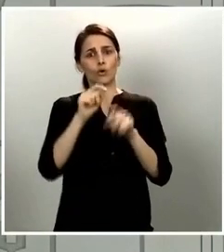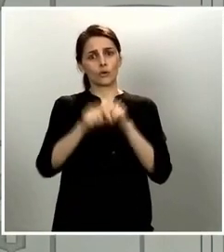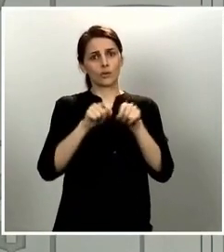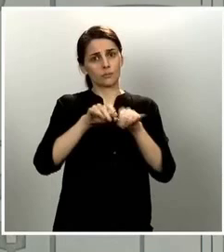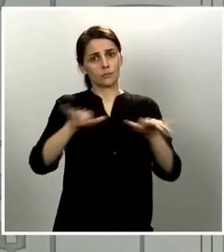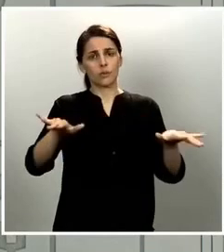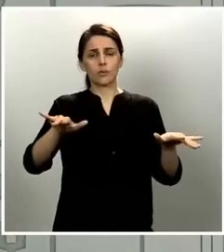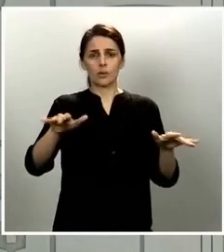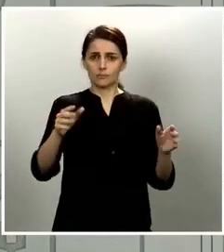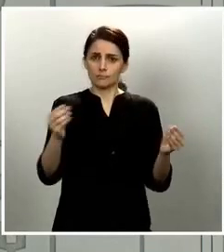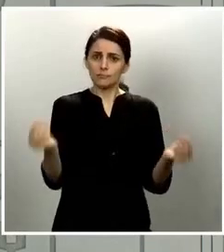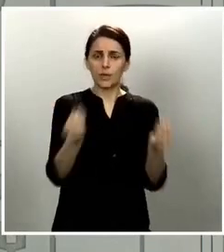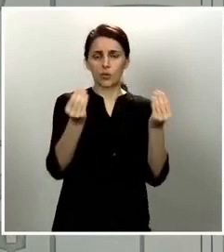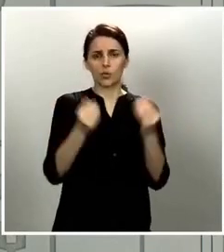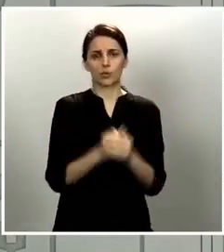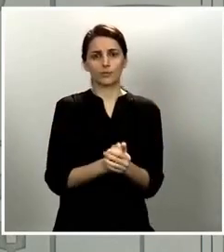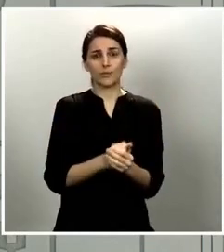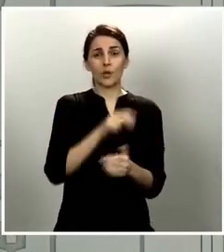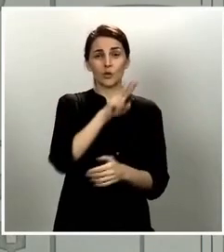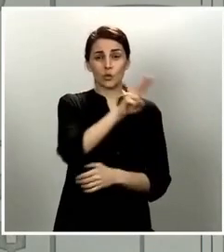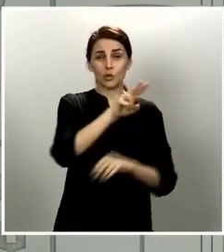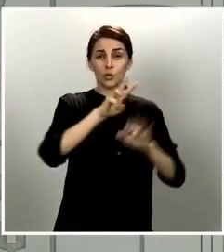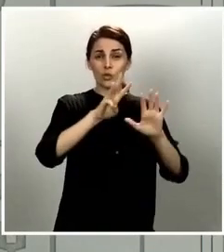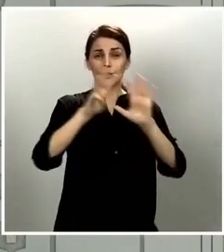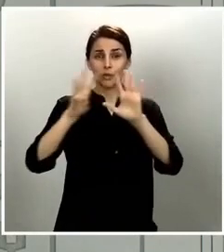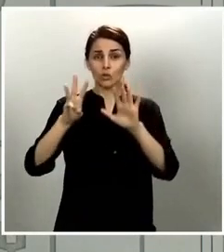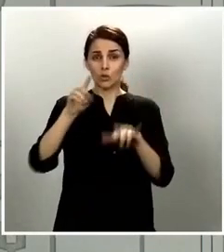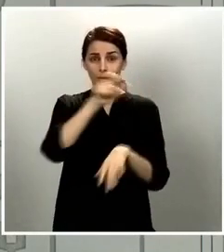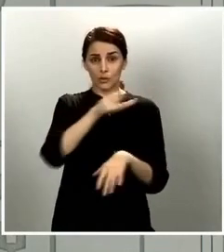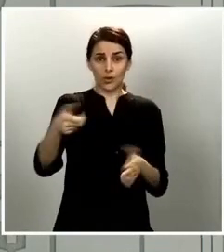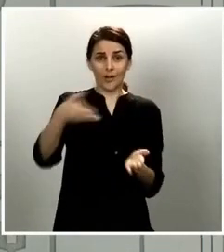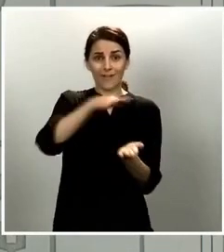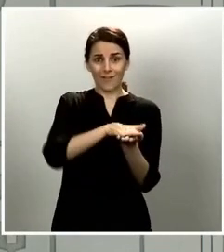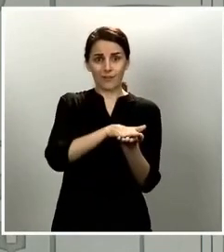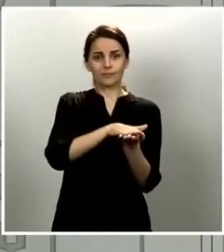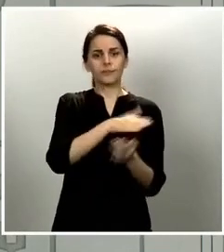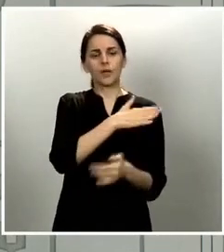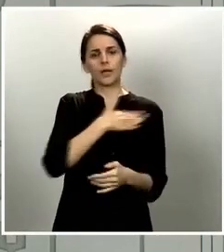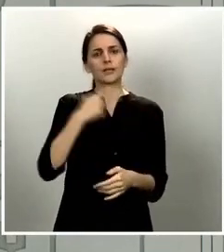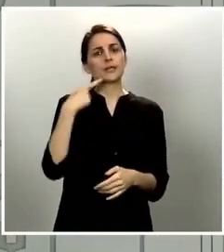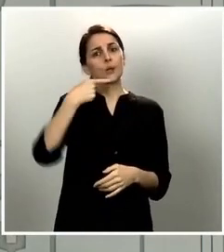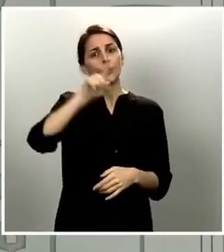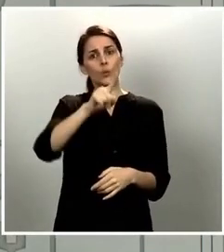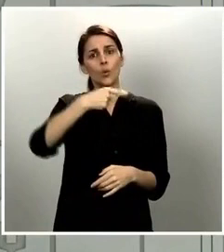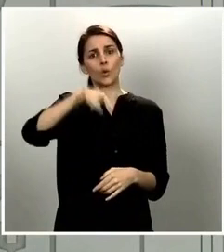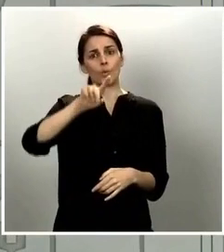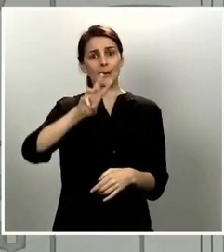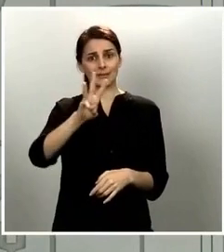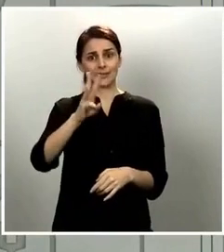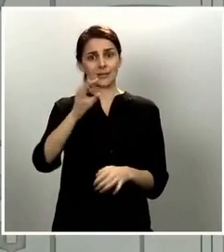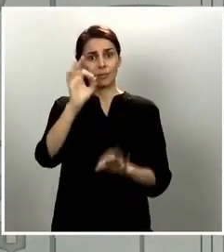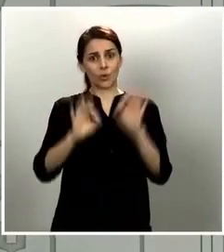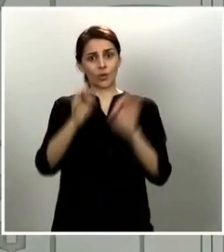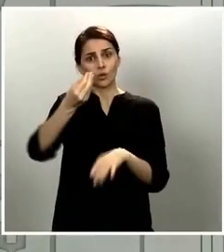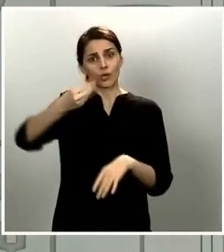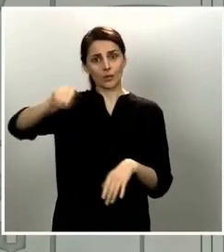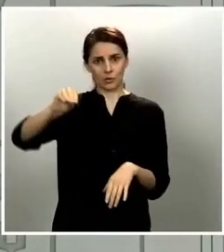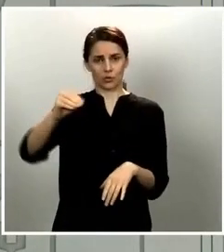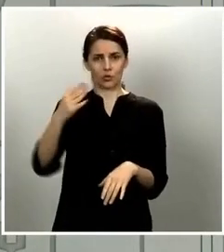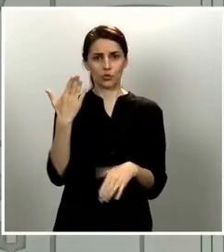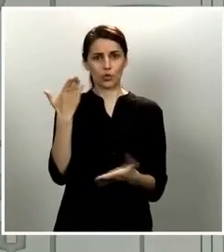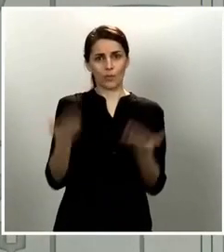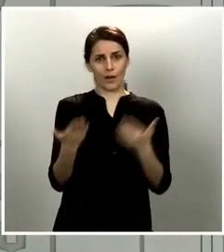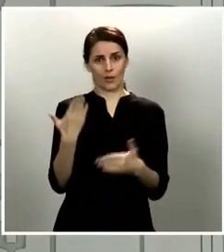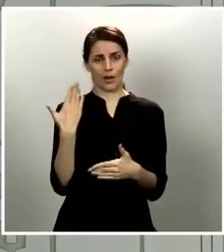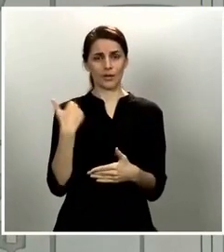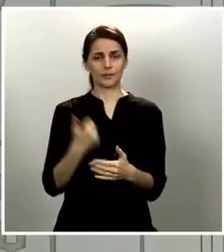fallecidos implican un incremento de 1,3% respecto a los datos del día anterior. Estas tendencias se ven